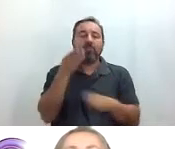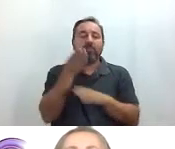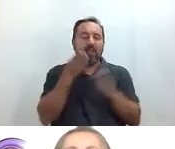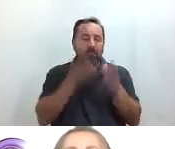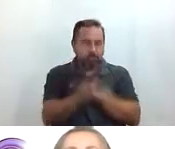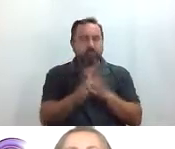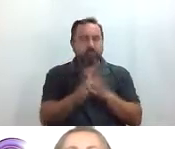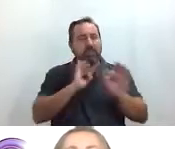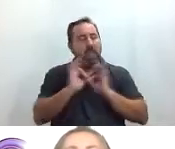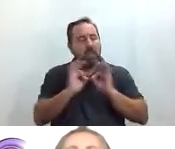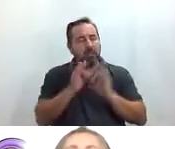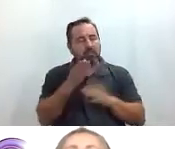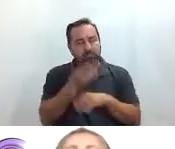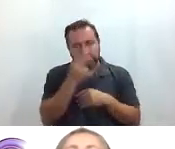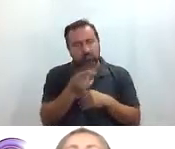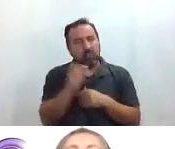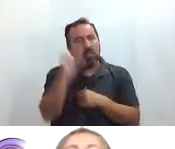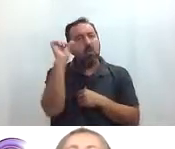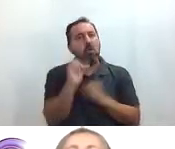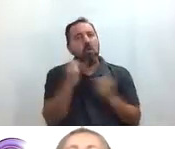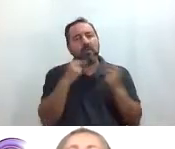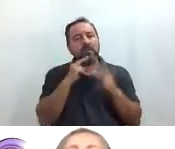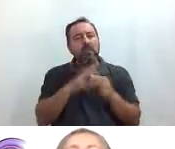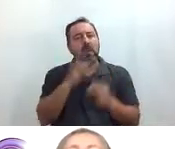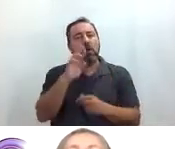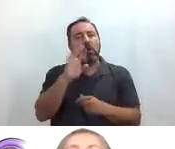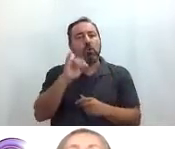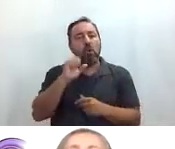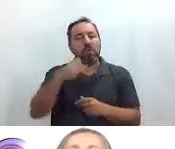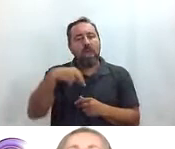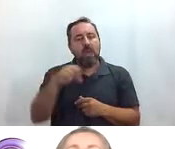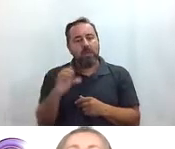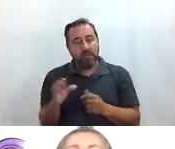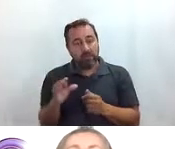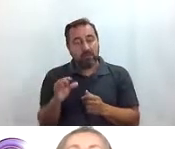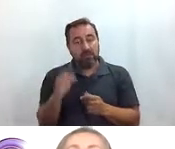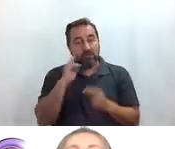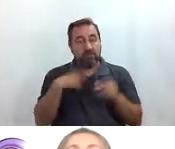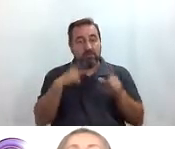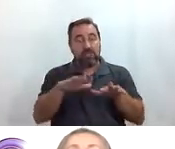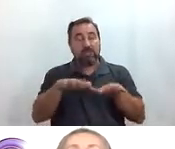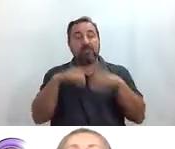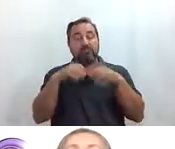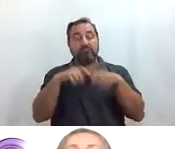bueno pues fuimos a ver la obra Troyanas ya veis el escenario y es una obra que está